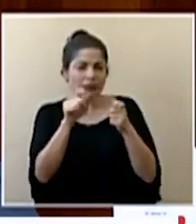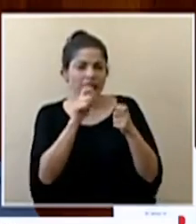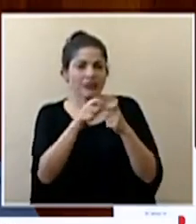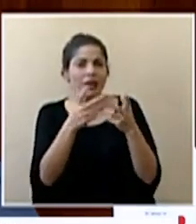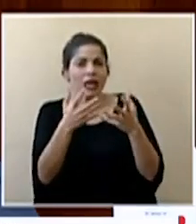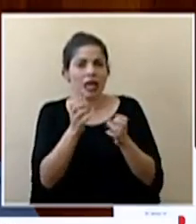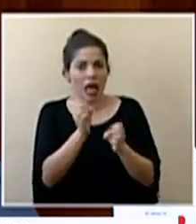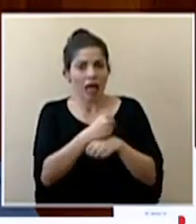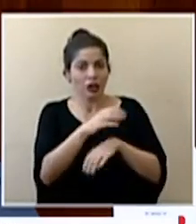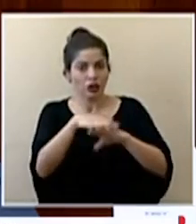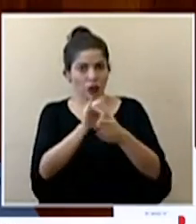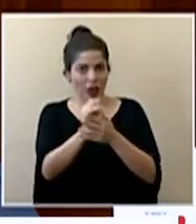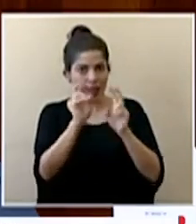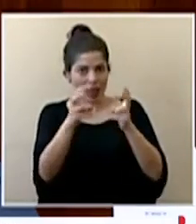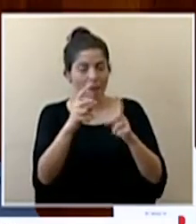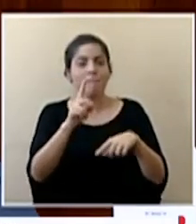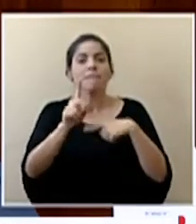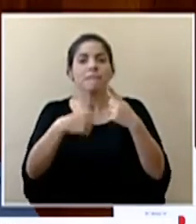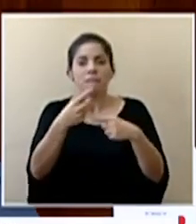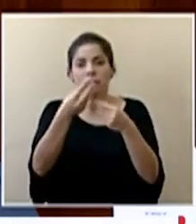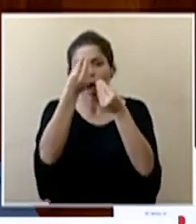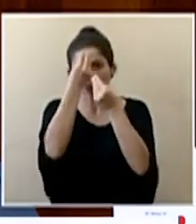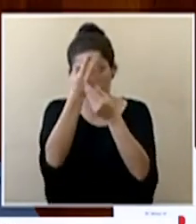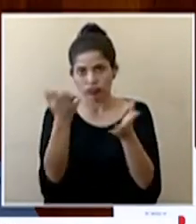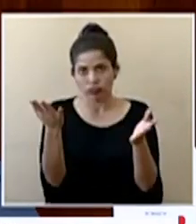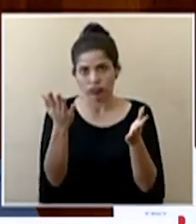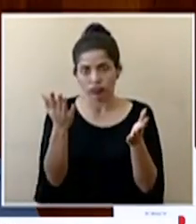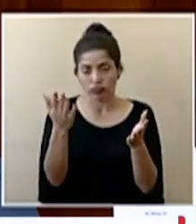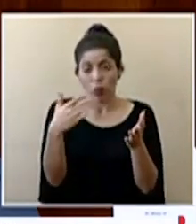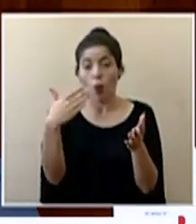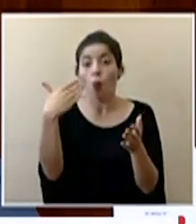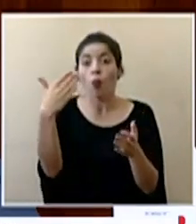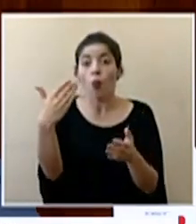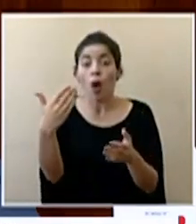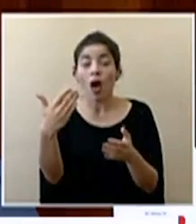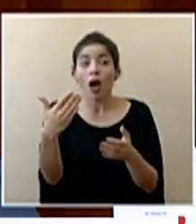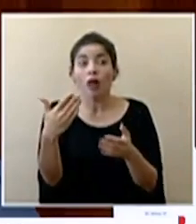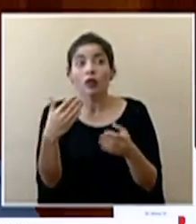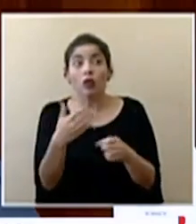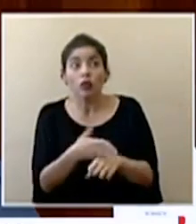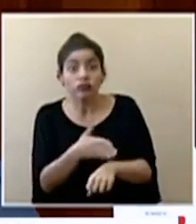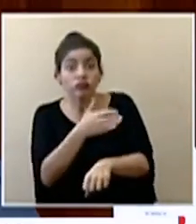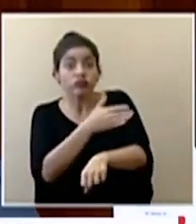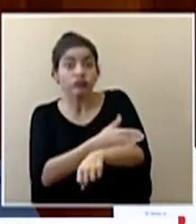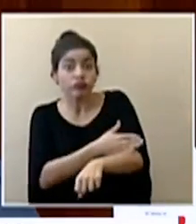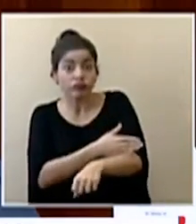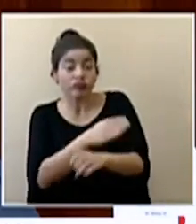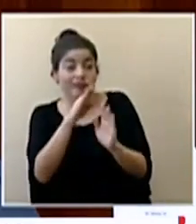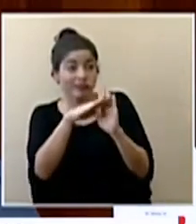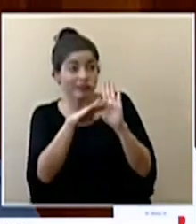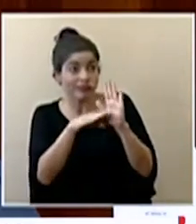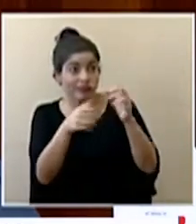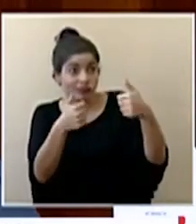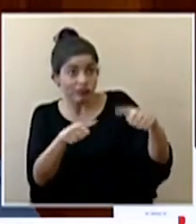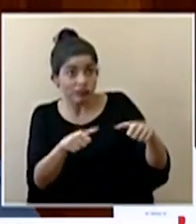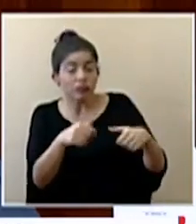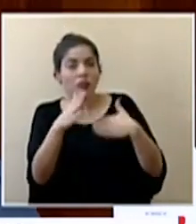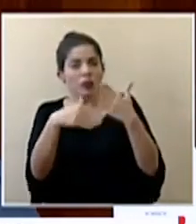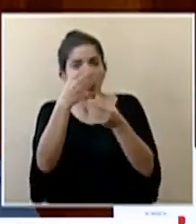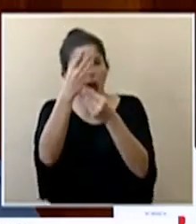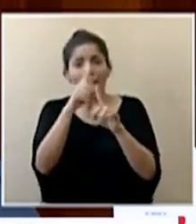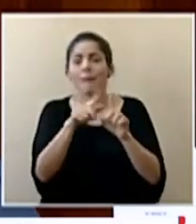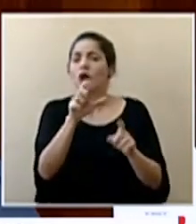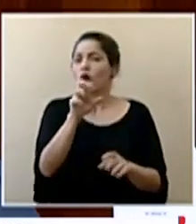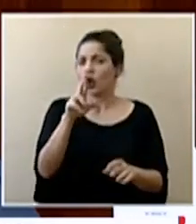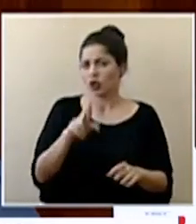hacer en torno a ese tema vamos a comunicar cuando ya tengamos más avance en esas medidas pero definitivamente Costa